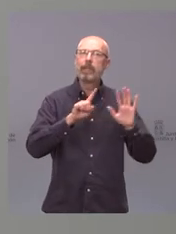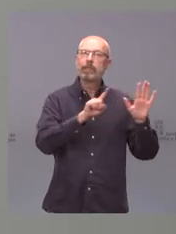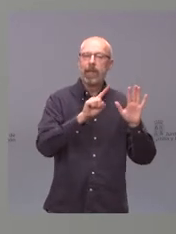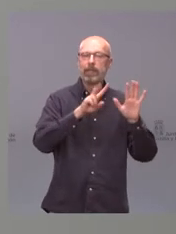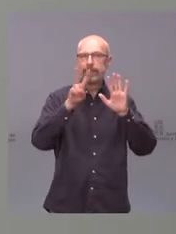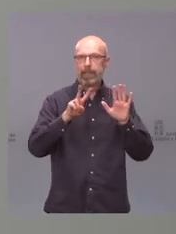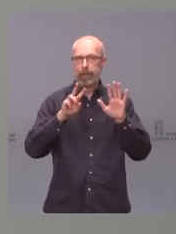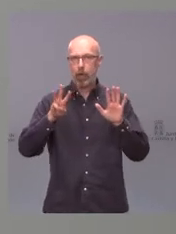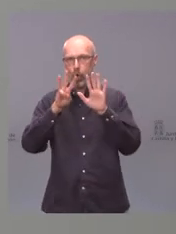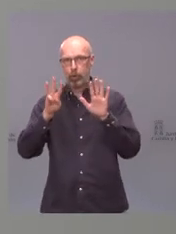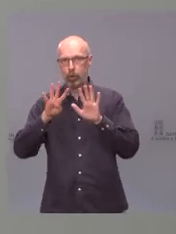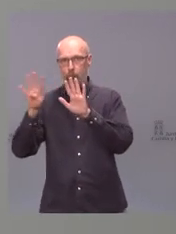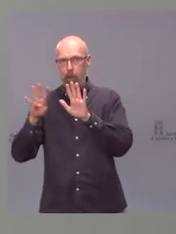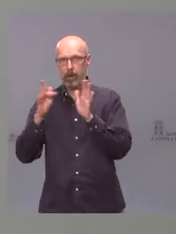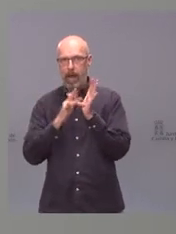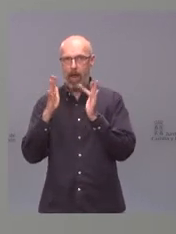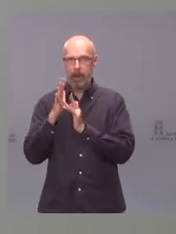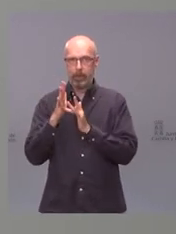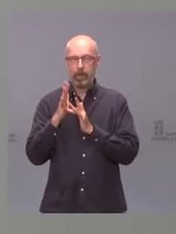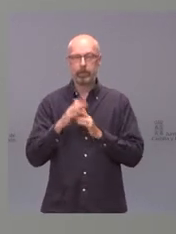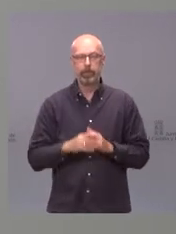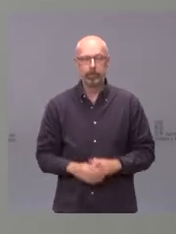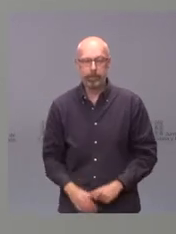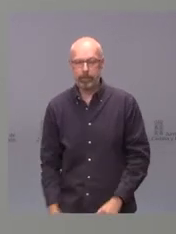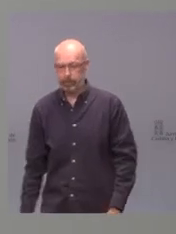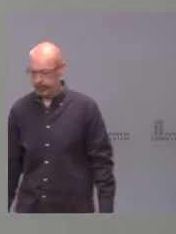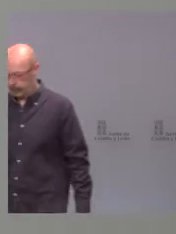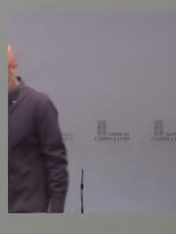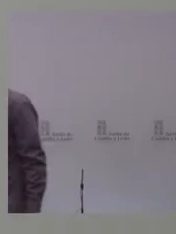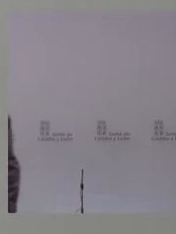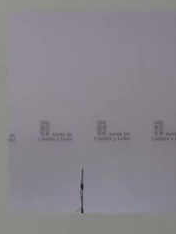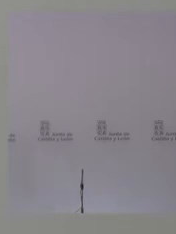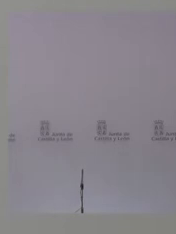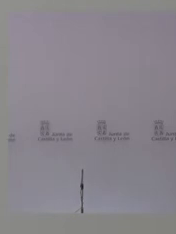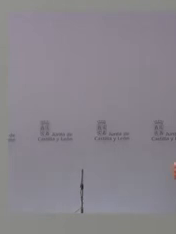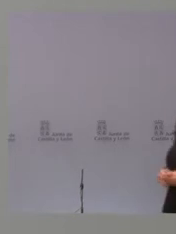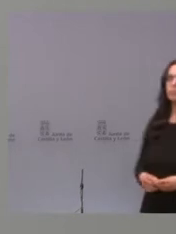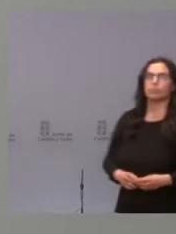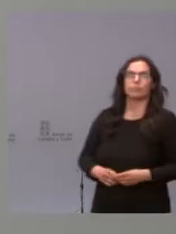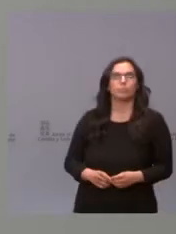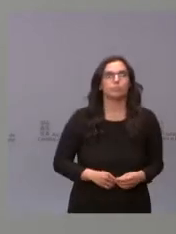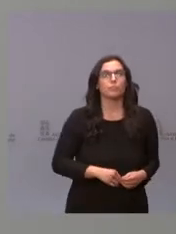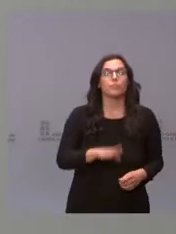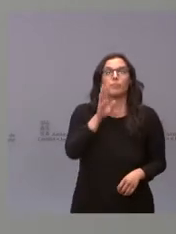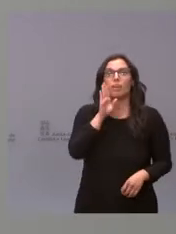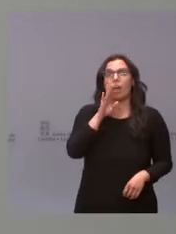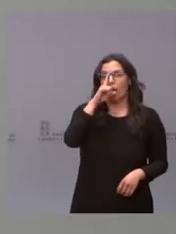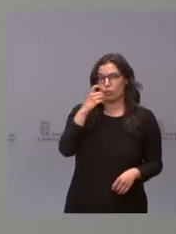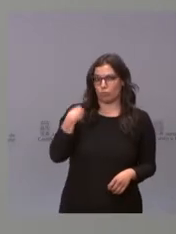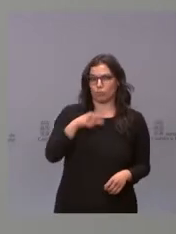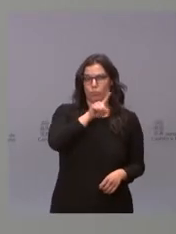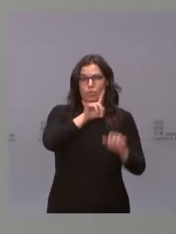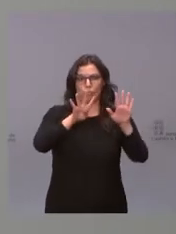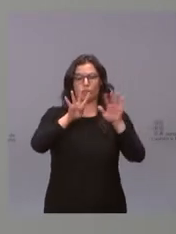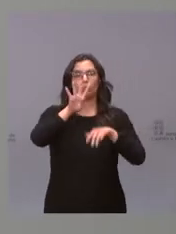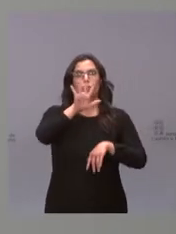8 y 9 de abril. Los que deben de acudir igual que lo que he comentado antes, los nacidos en 1956 y también va